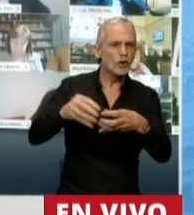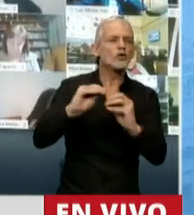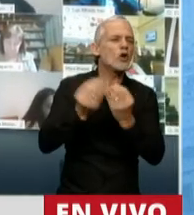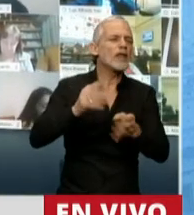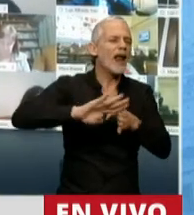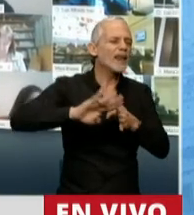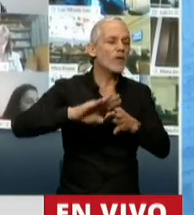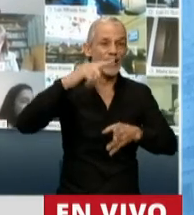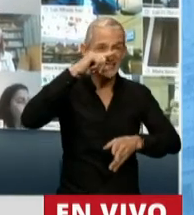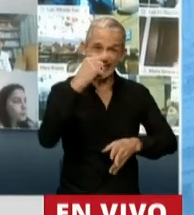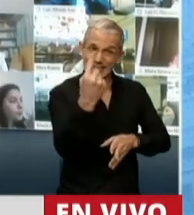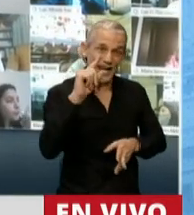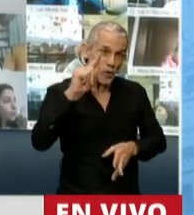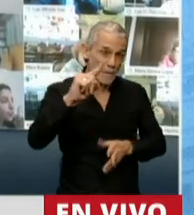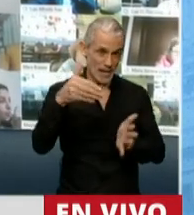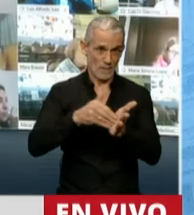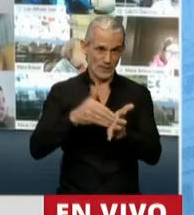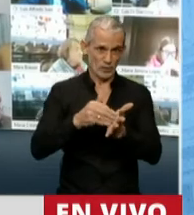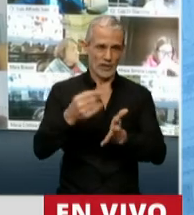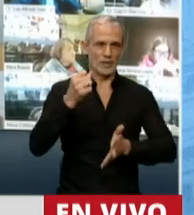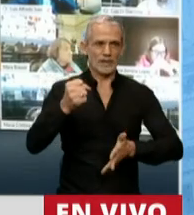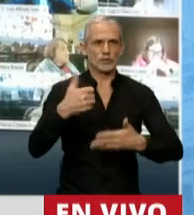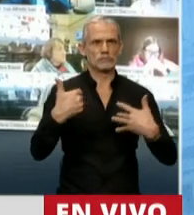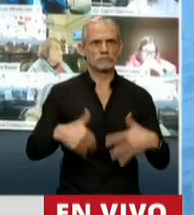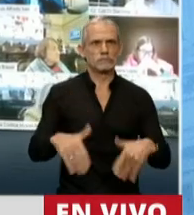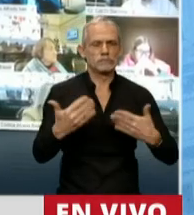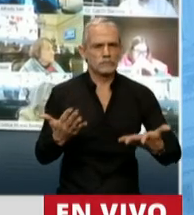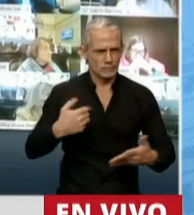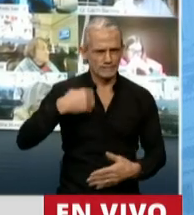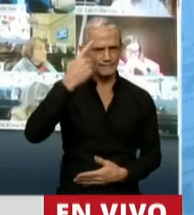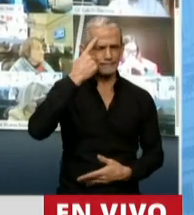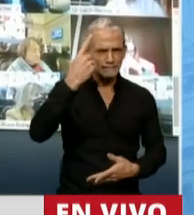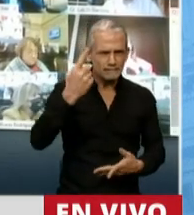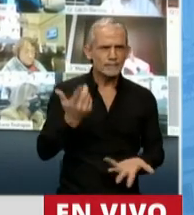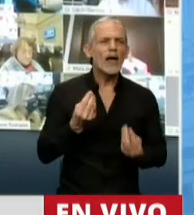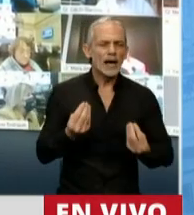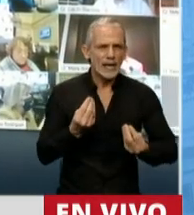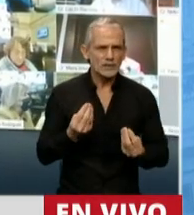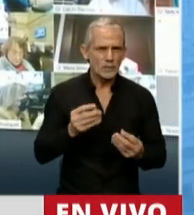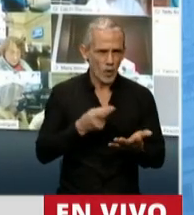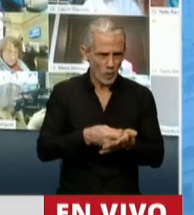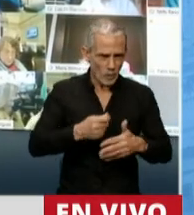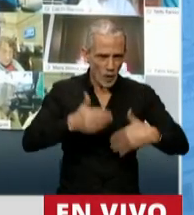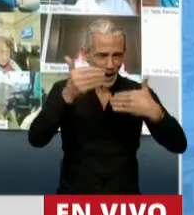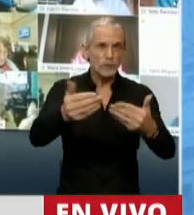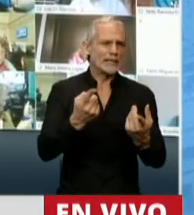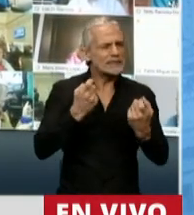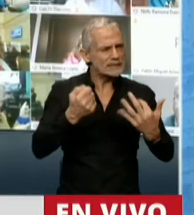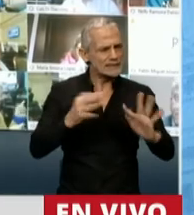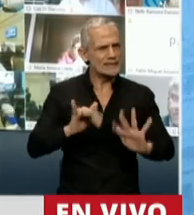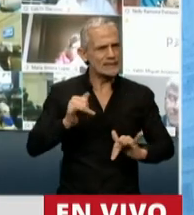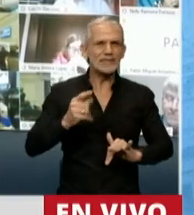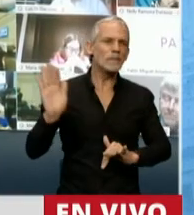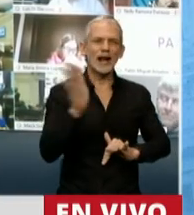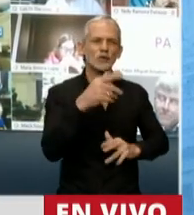alrededor de 71.000 millones de pesos. Y entonces me pregunto, ¿hacemos una moratoria necesaria para los